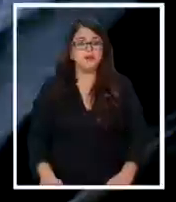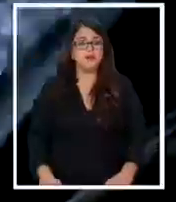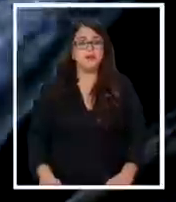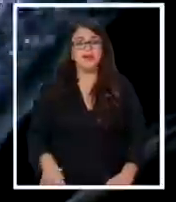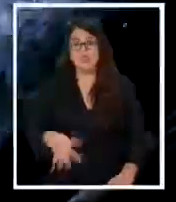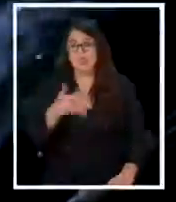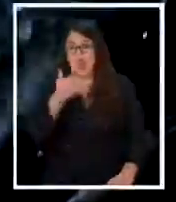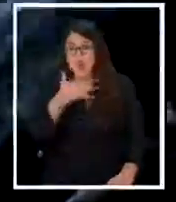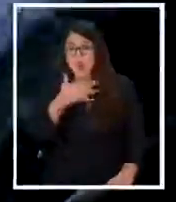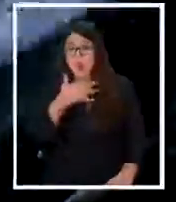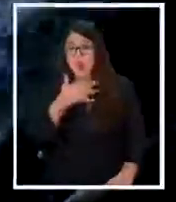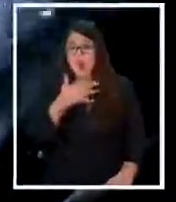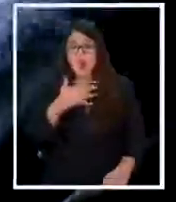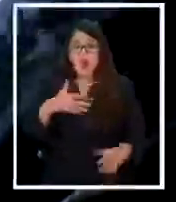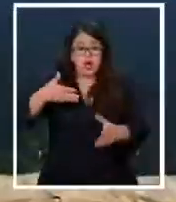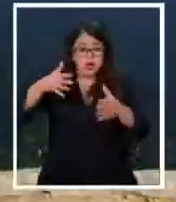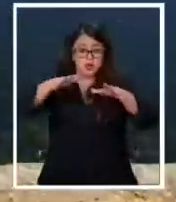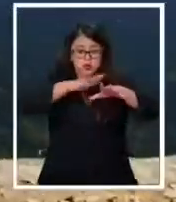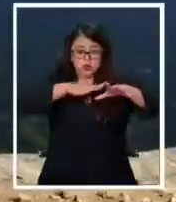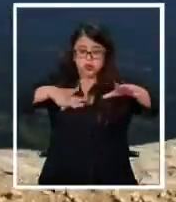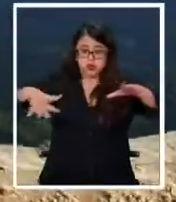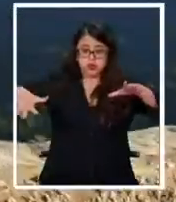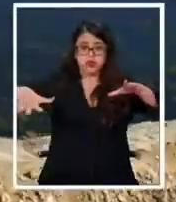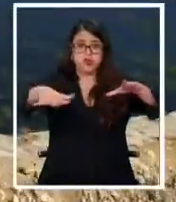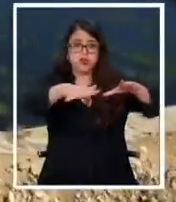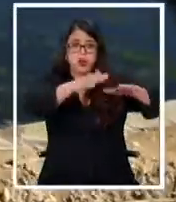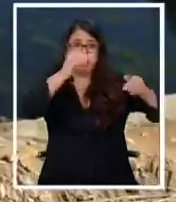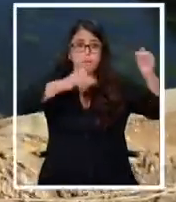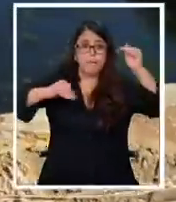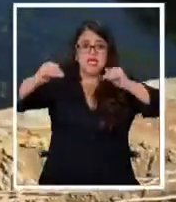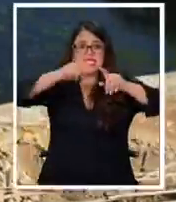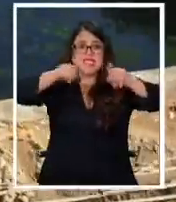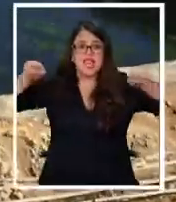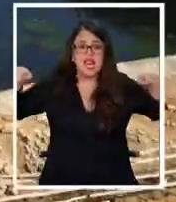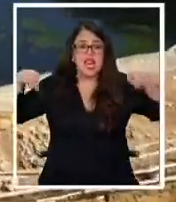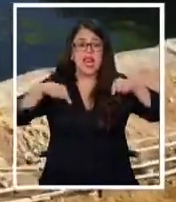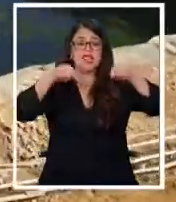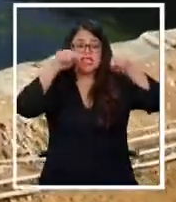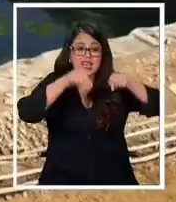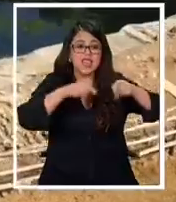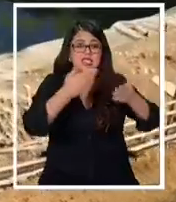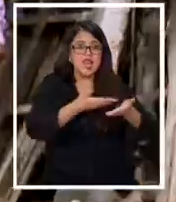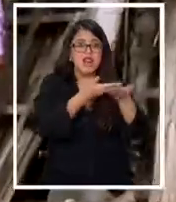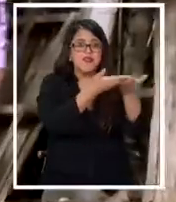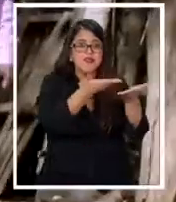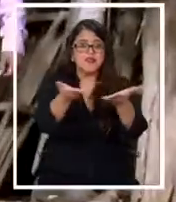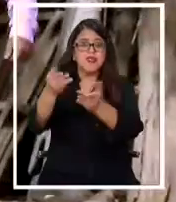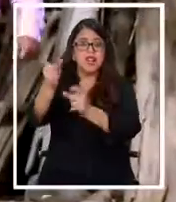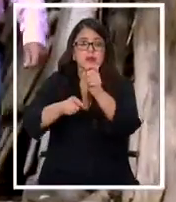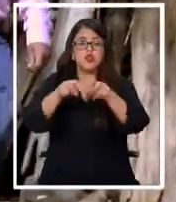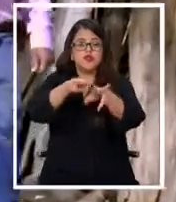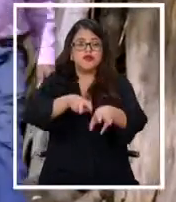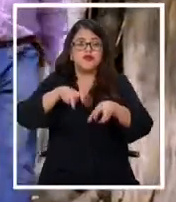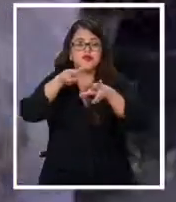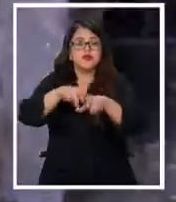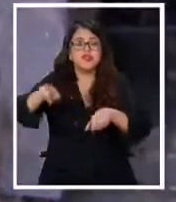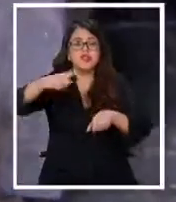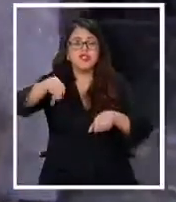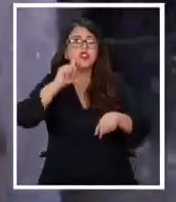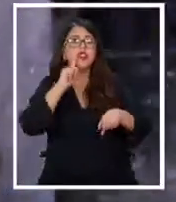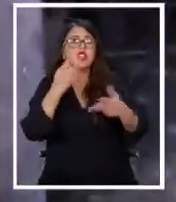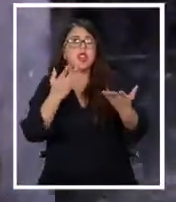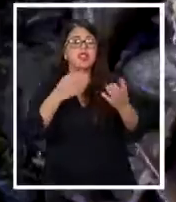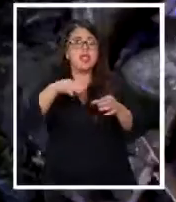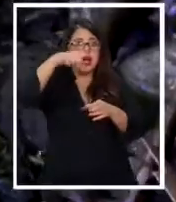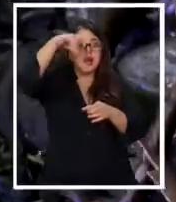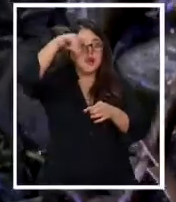El agua se almacena en una piscina impermeabilizada. Desde este tranque se distribuye a los agricultores de la zona, los que emplean la técnica de riego